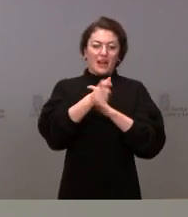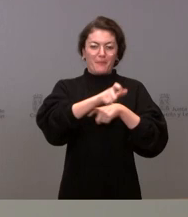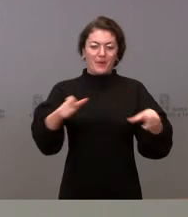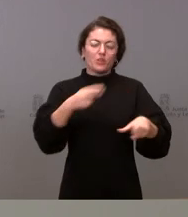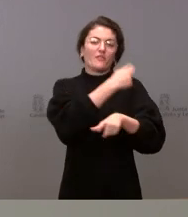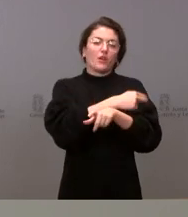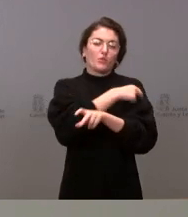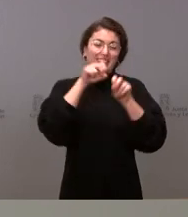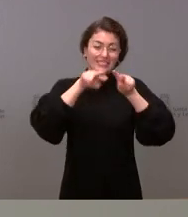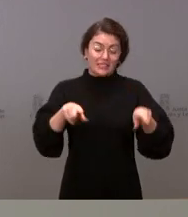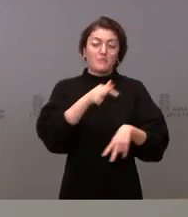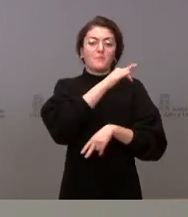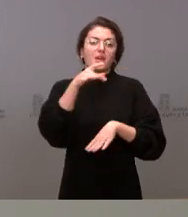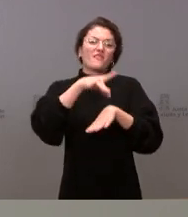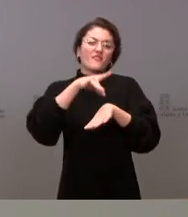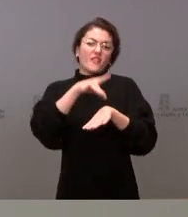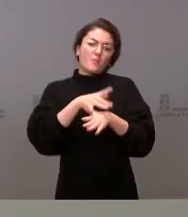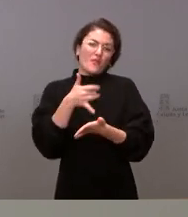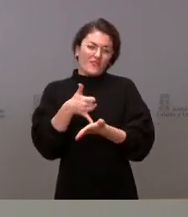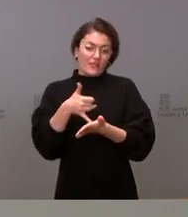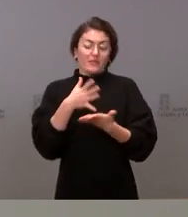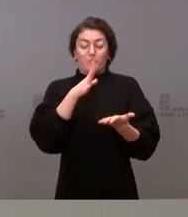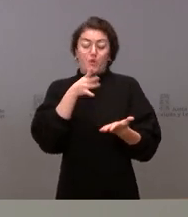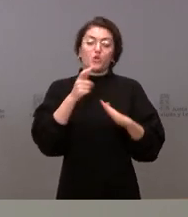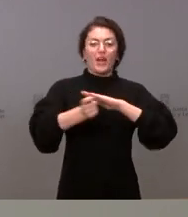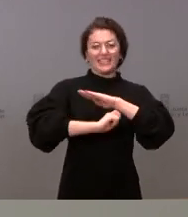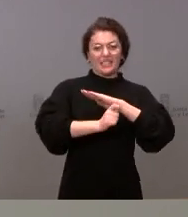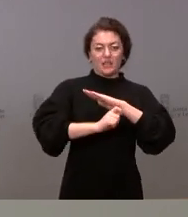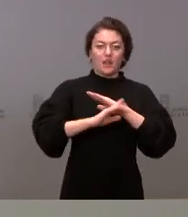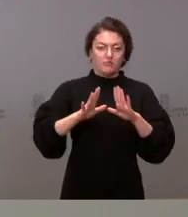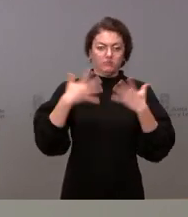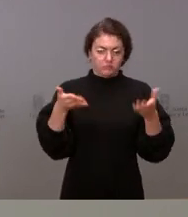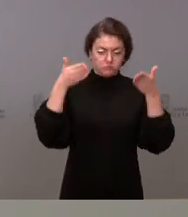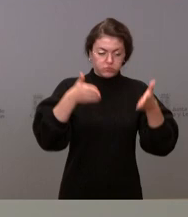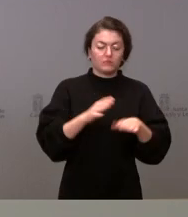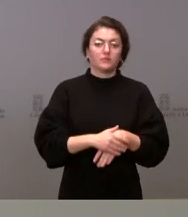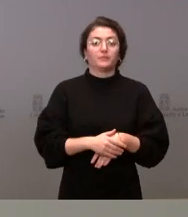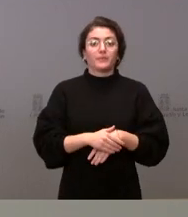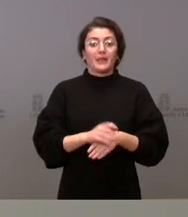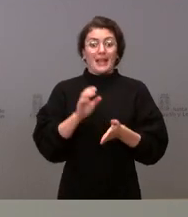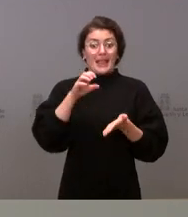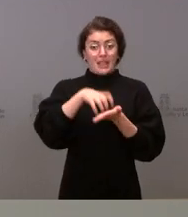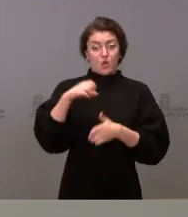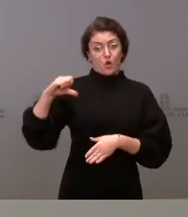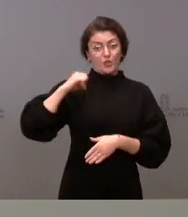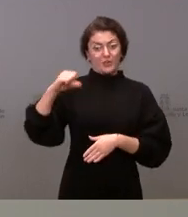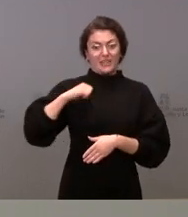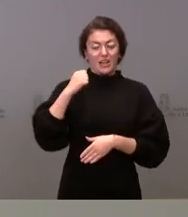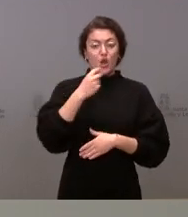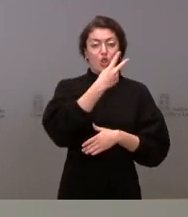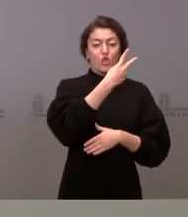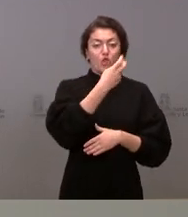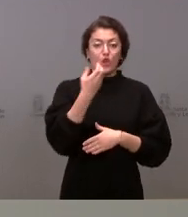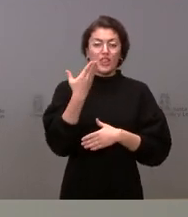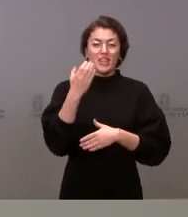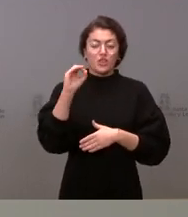pacientes frágiles. Y de ahí las estrategias que queremos desarrollar. En nuestros centros hospitalarios tenemos a 205 personas, pacientes